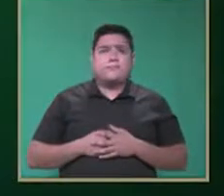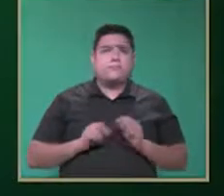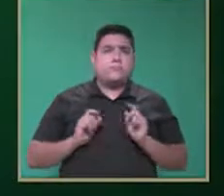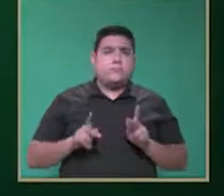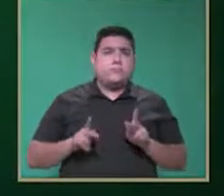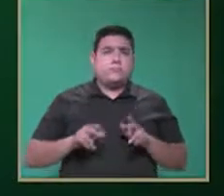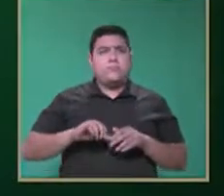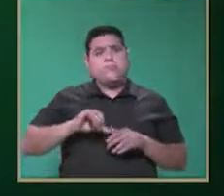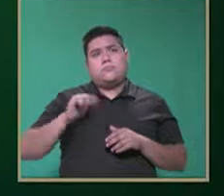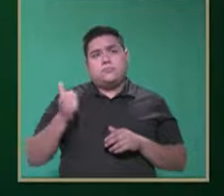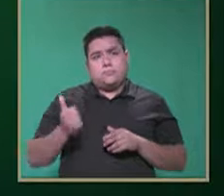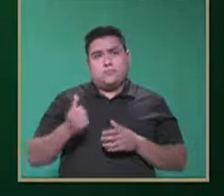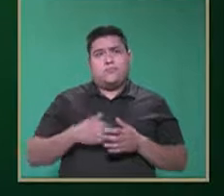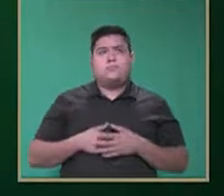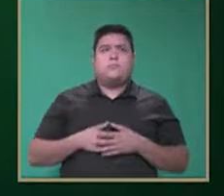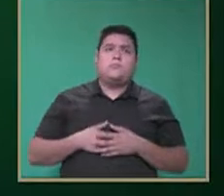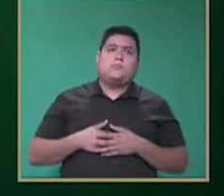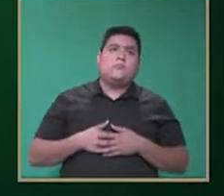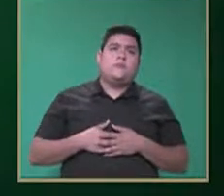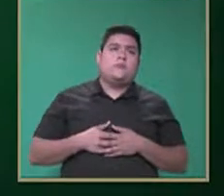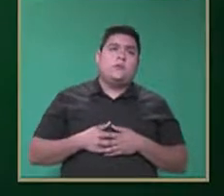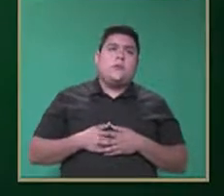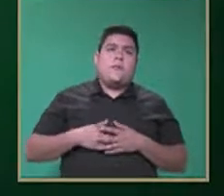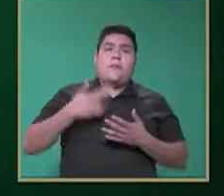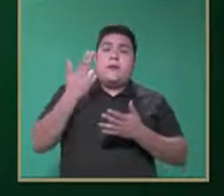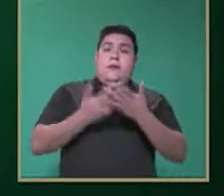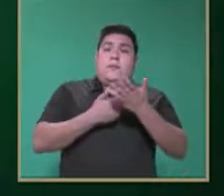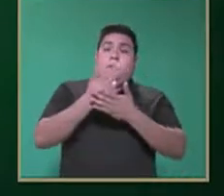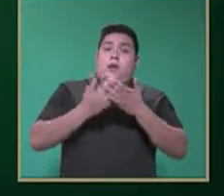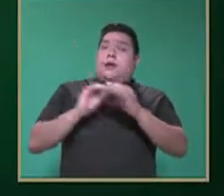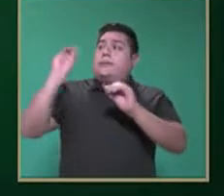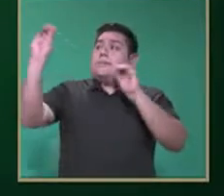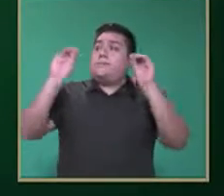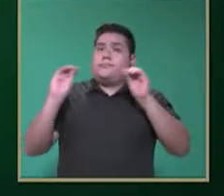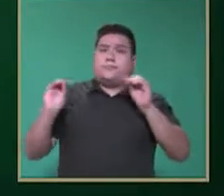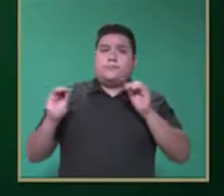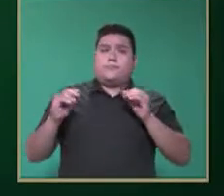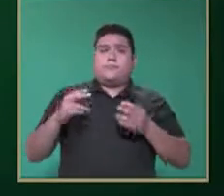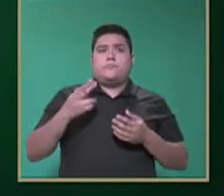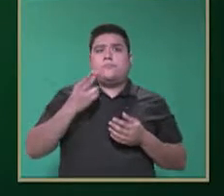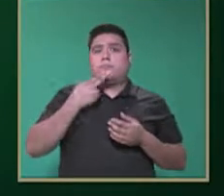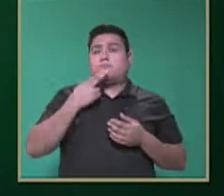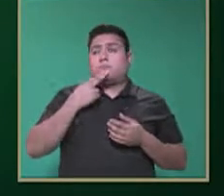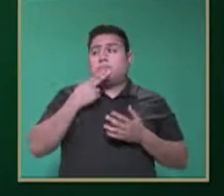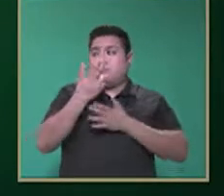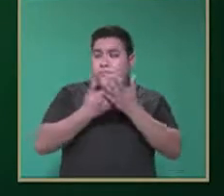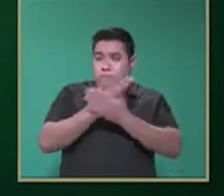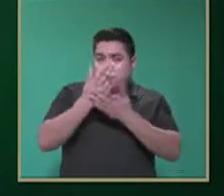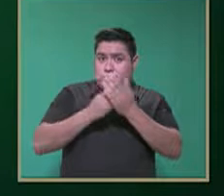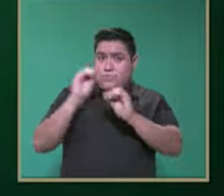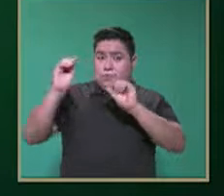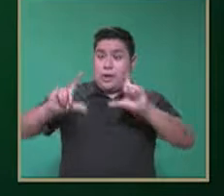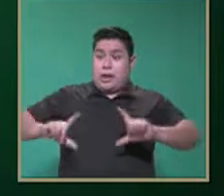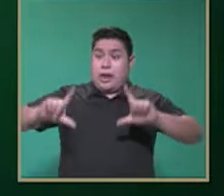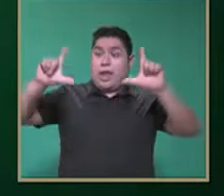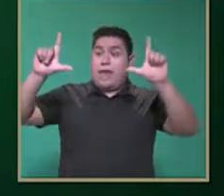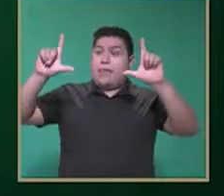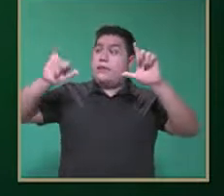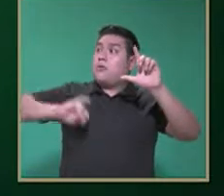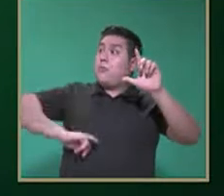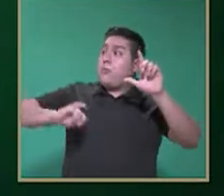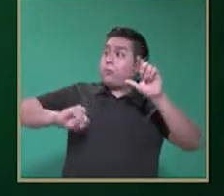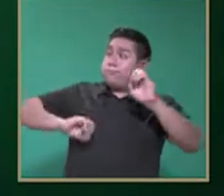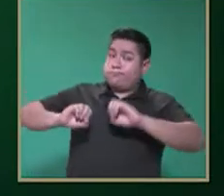otro de los puntos es proporcionar apoyos visuales. Utilizar imágenes que sean grandes, que sean